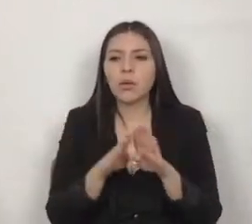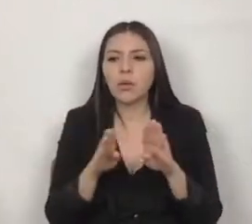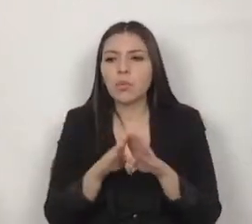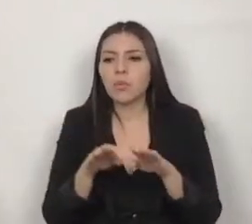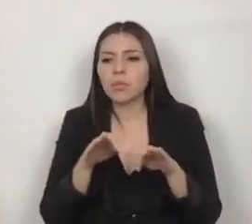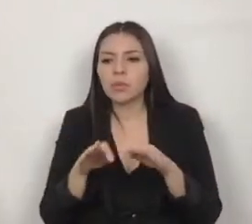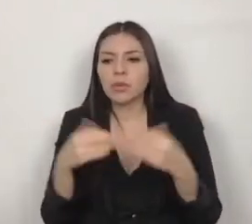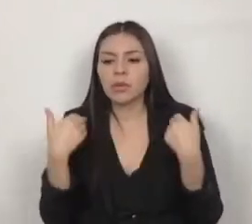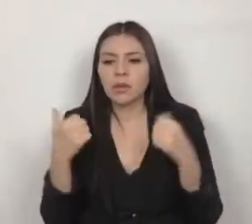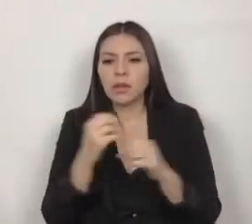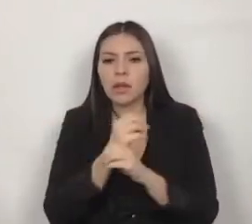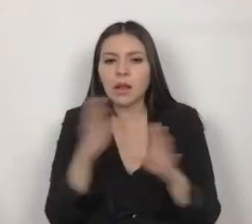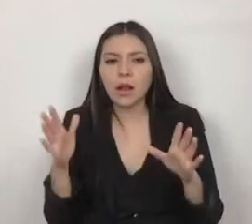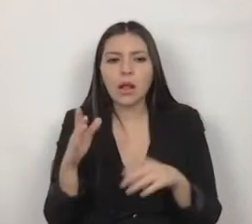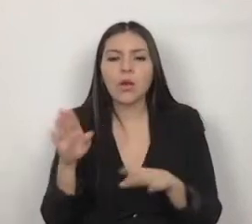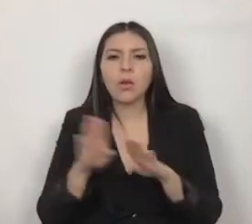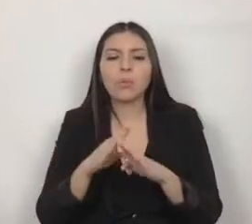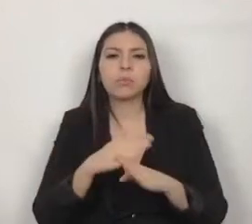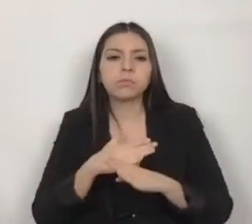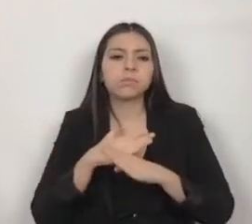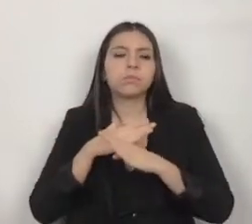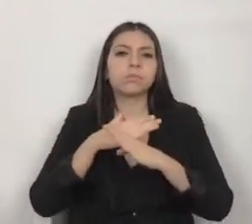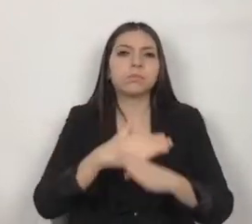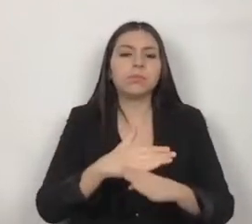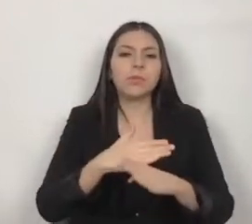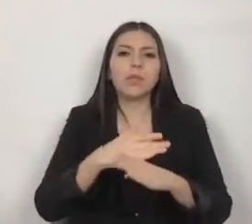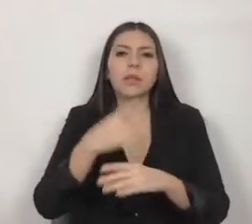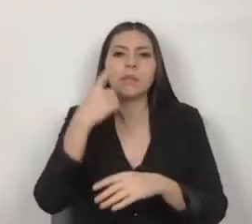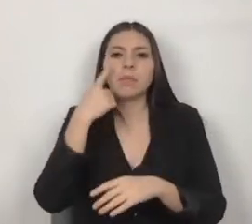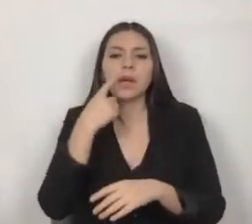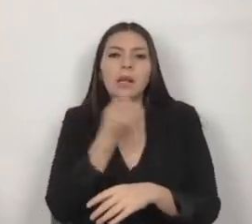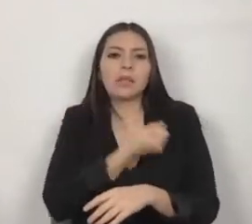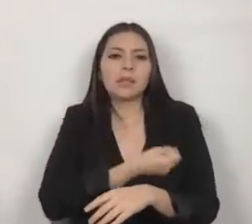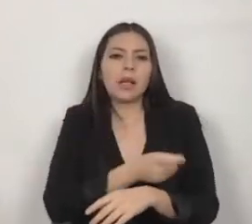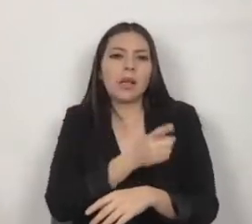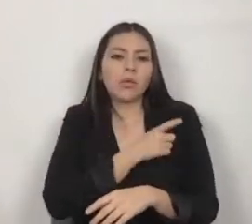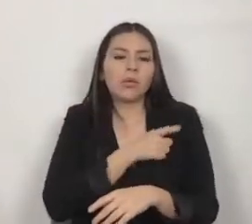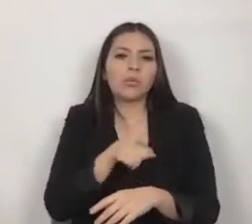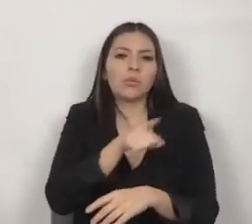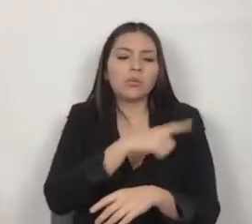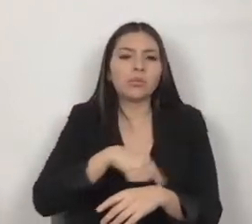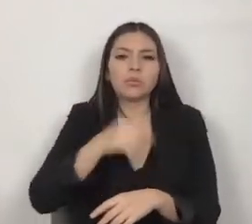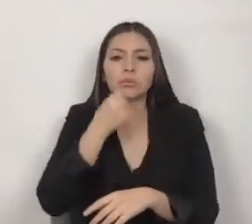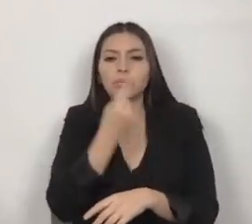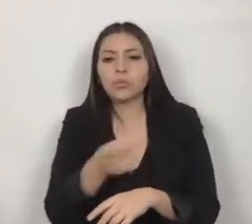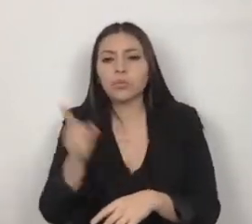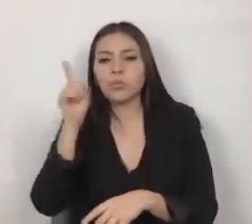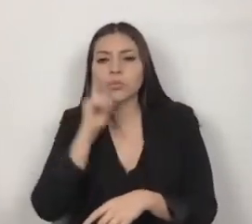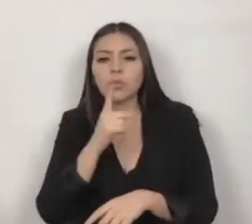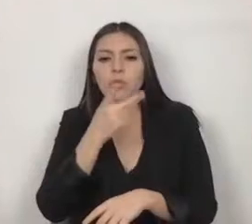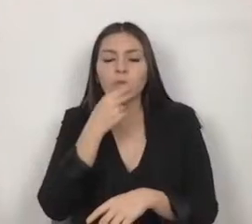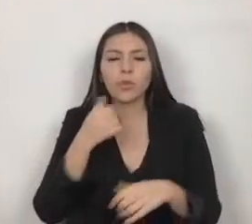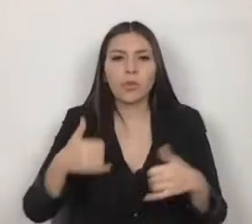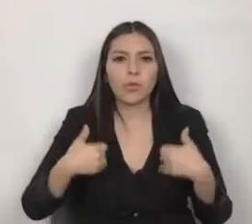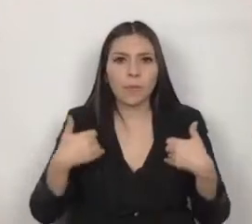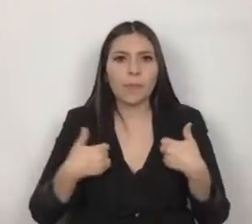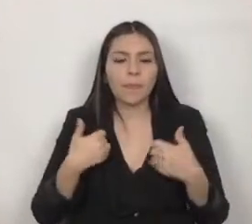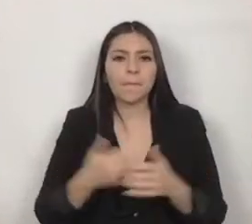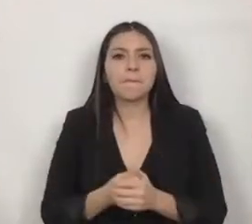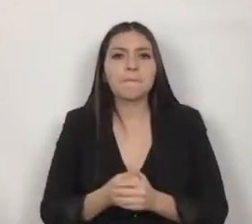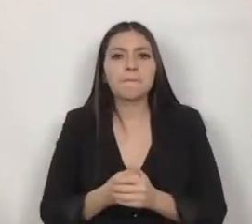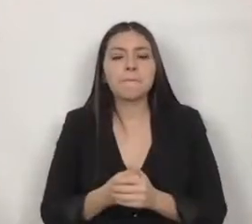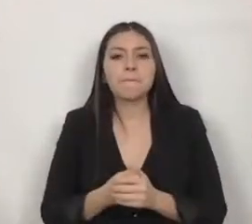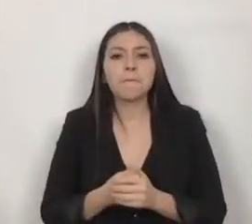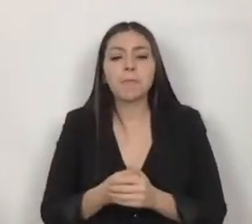la prevención y la promoción de la salud de nuestras niñas, niños y adolescentes. Se propone que las